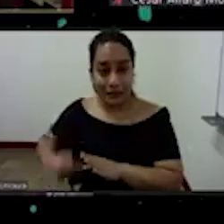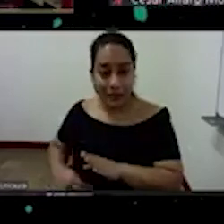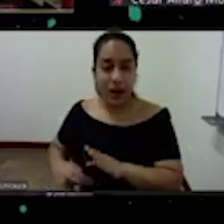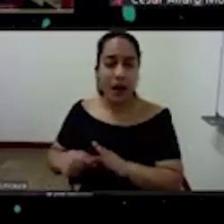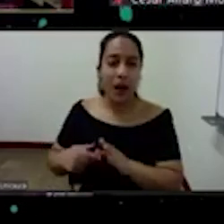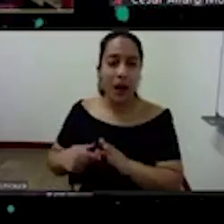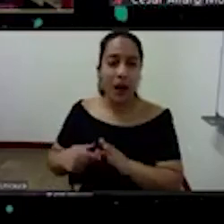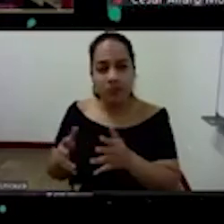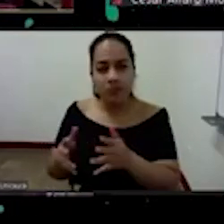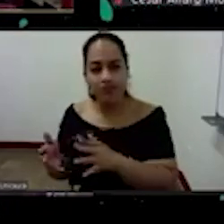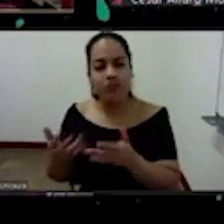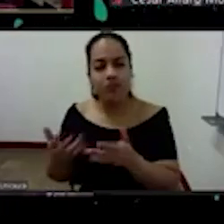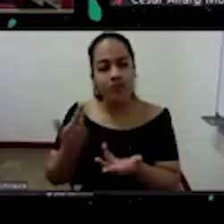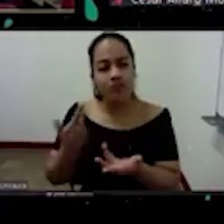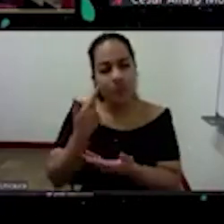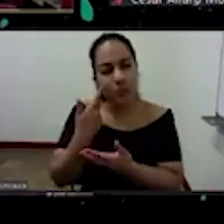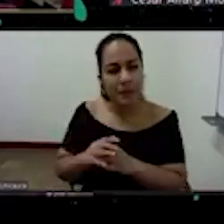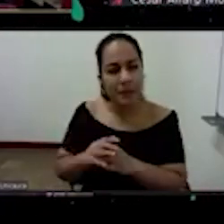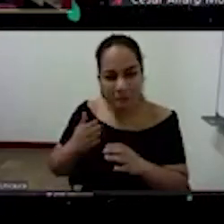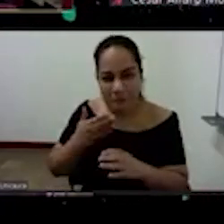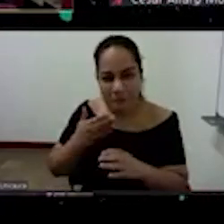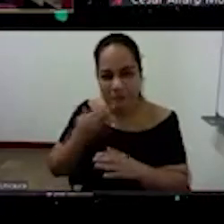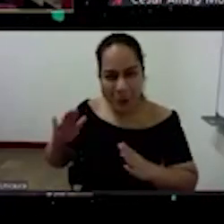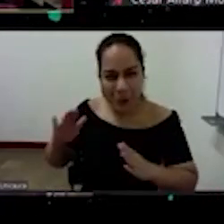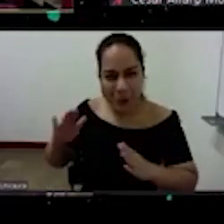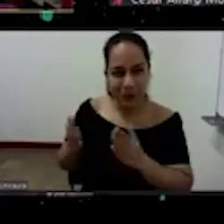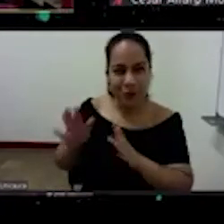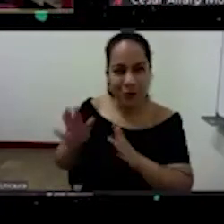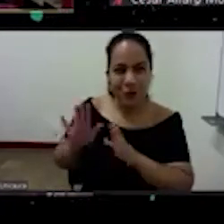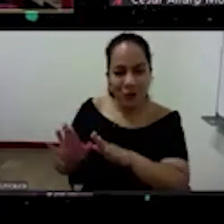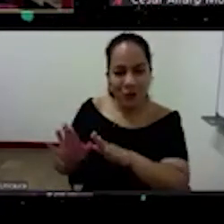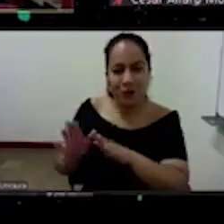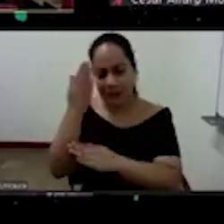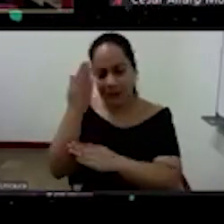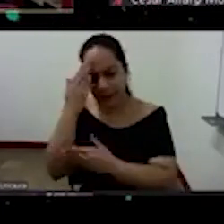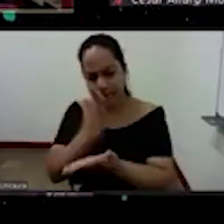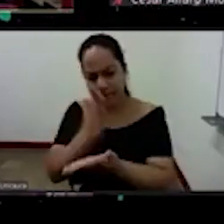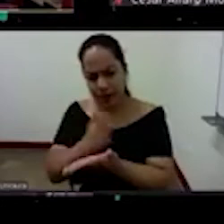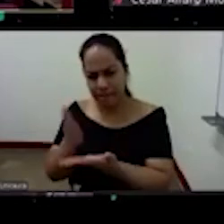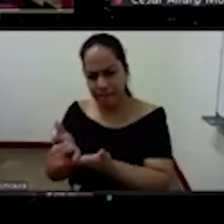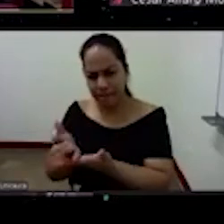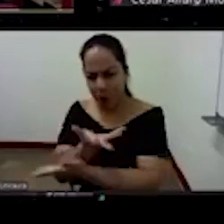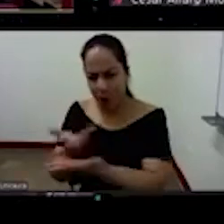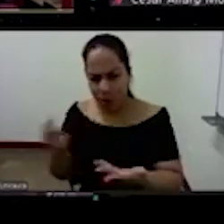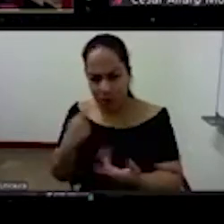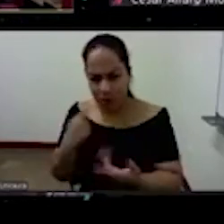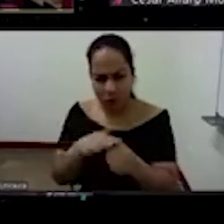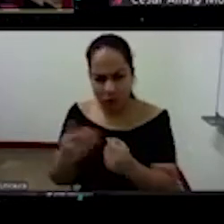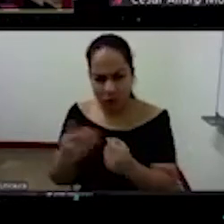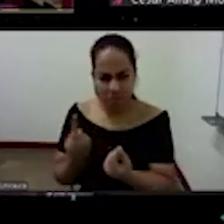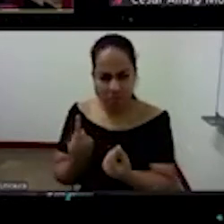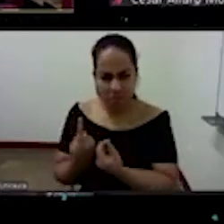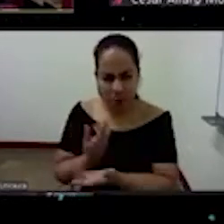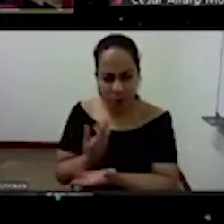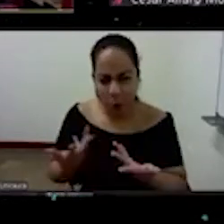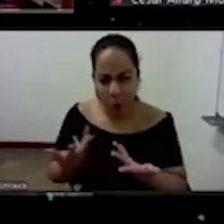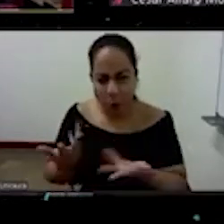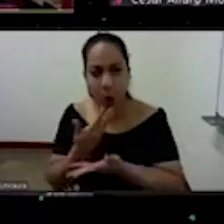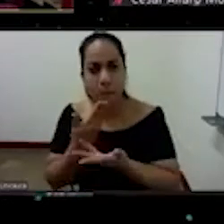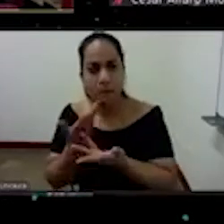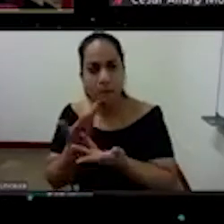preparada a enfrentar una condición que funciona de manera